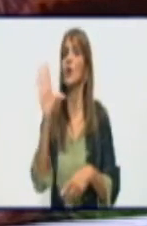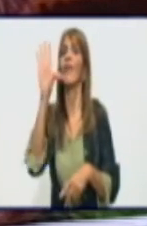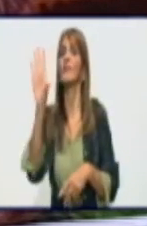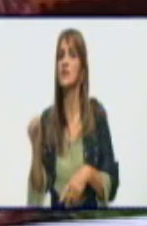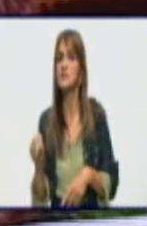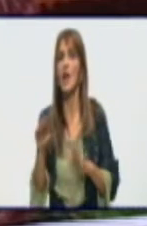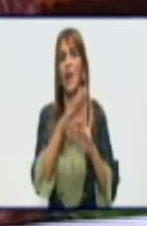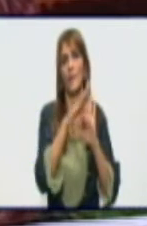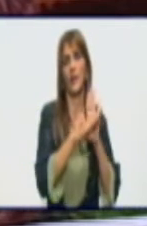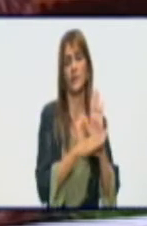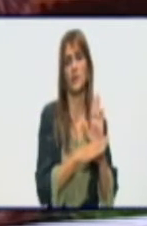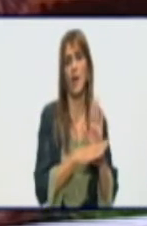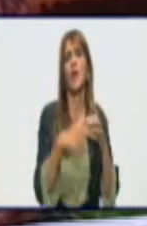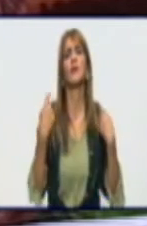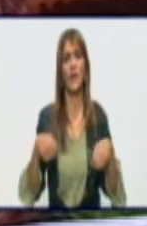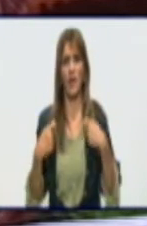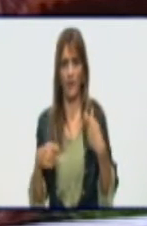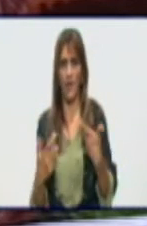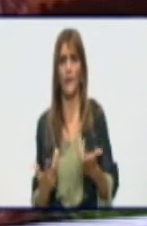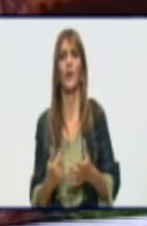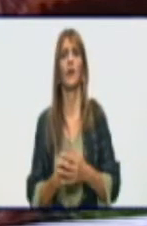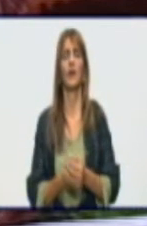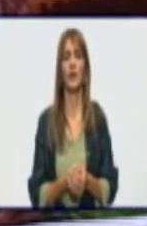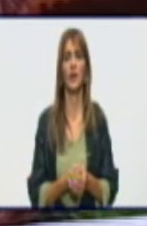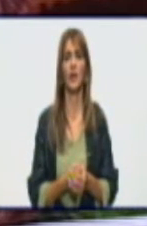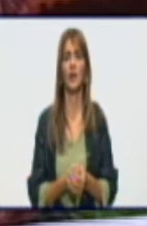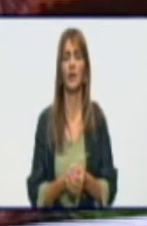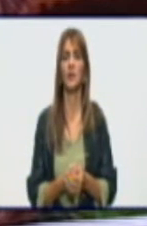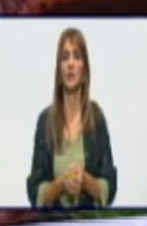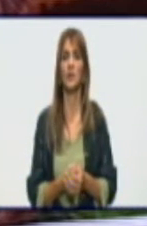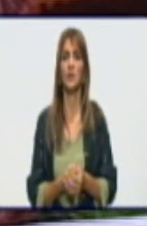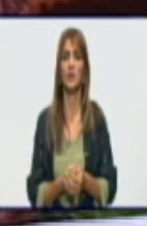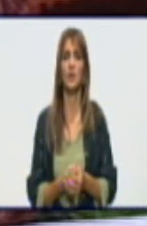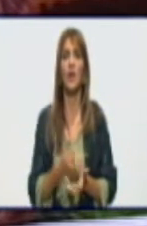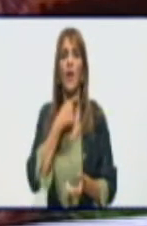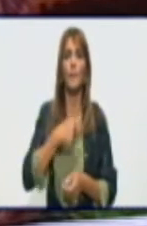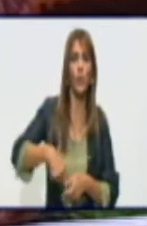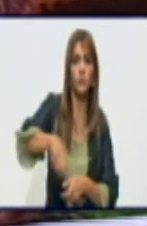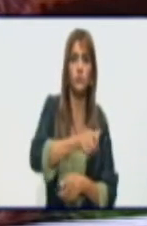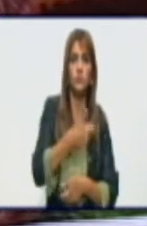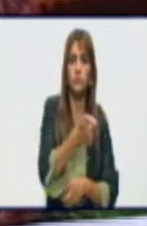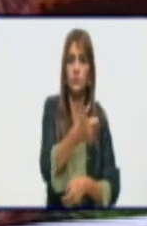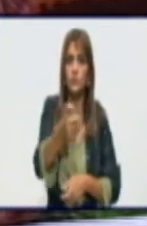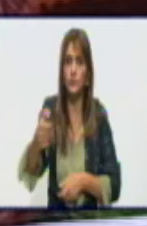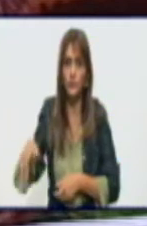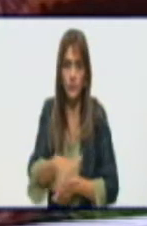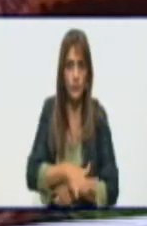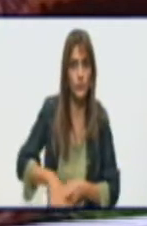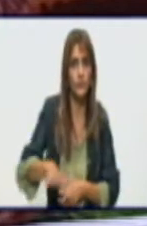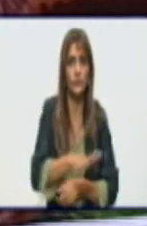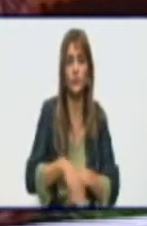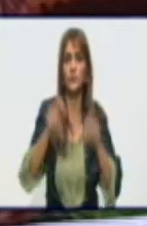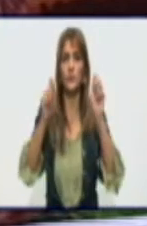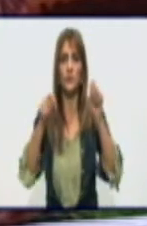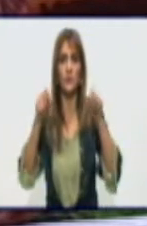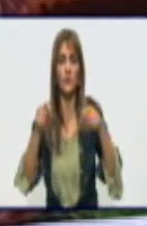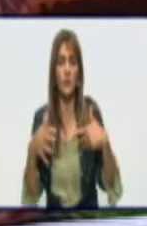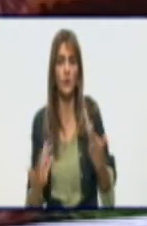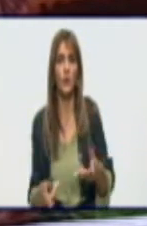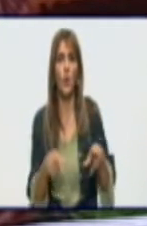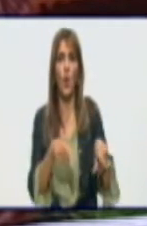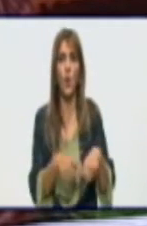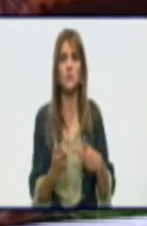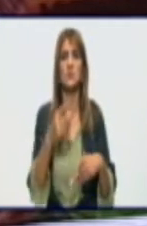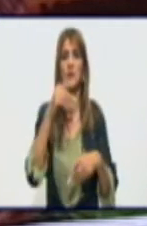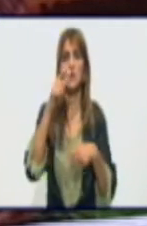Que tiene que desinfectar su equipo de trabajo. Que cuando llega a la casa tiene que quitarse toda esa ropa